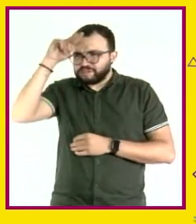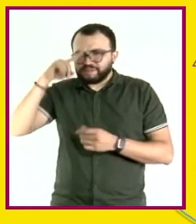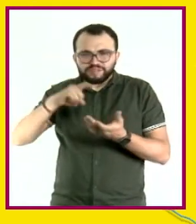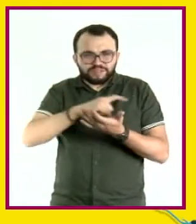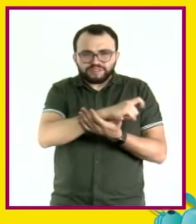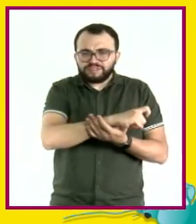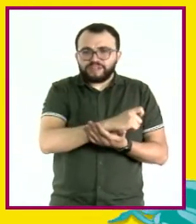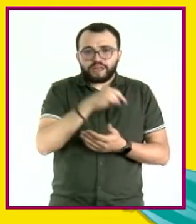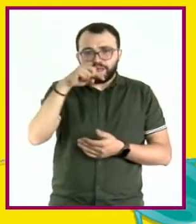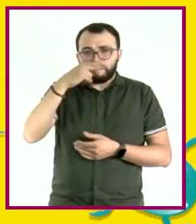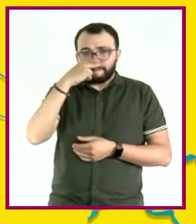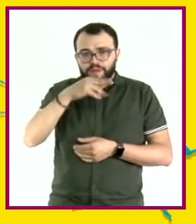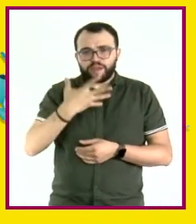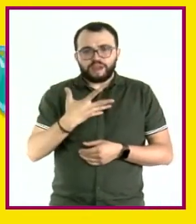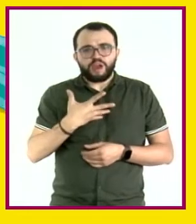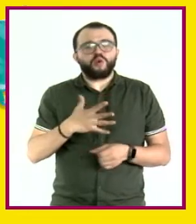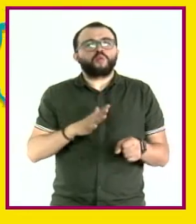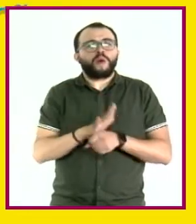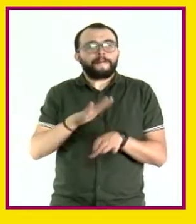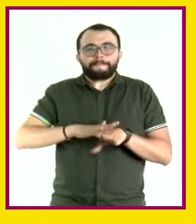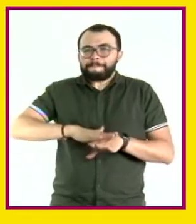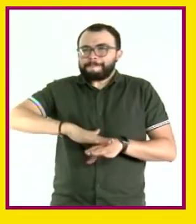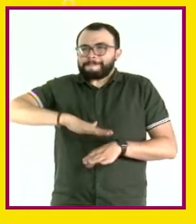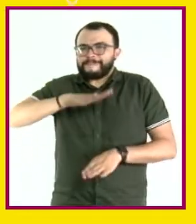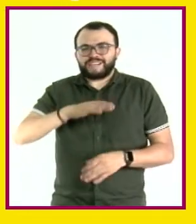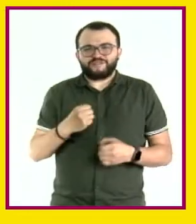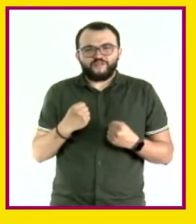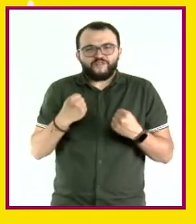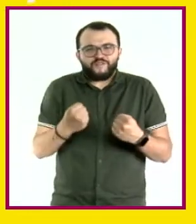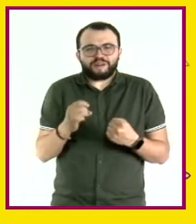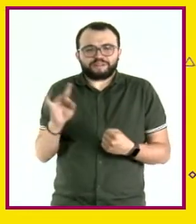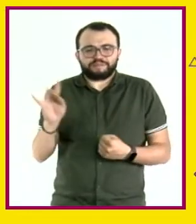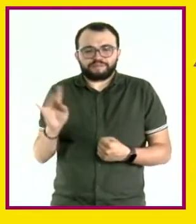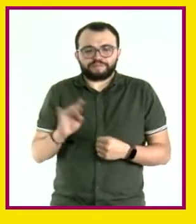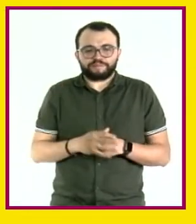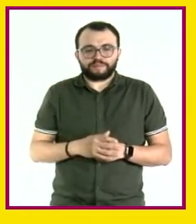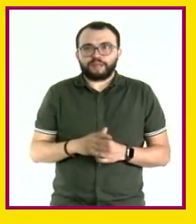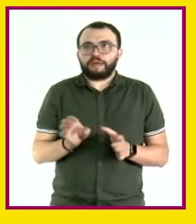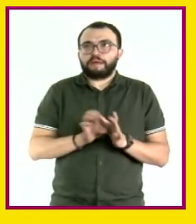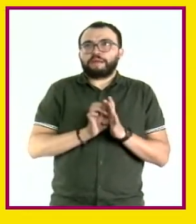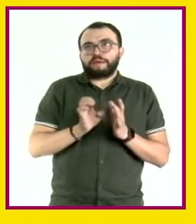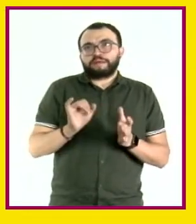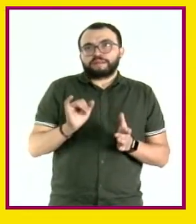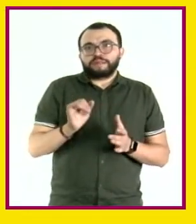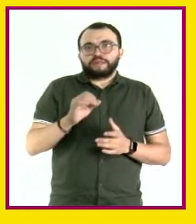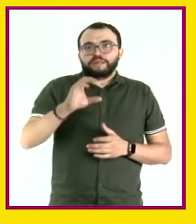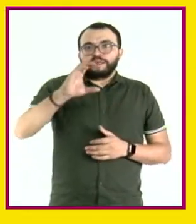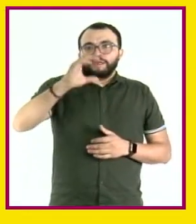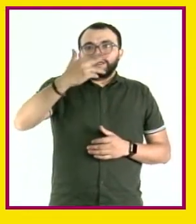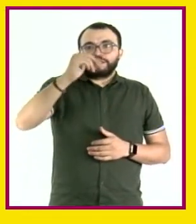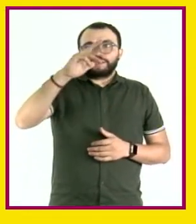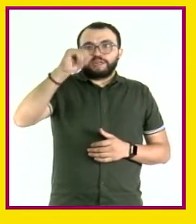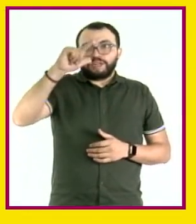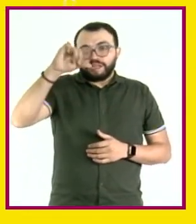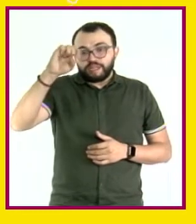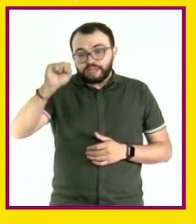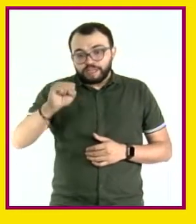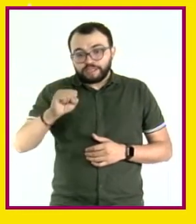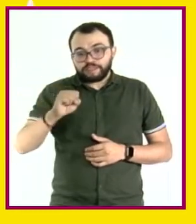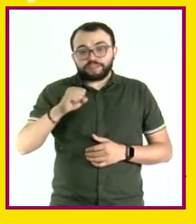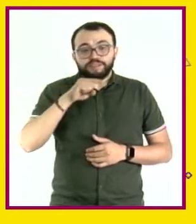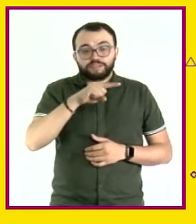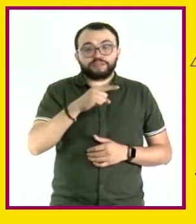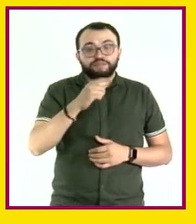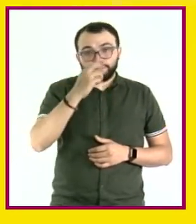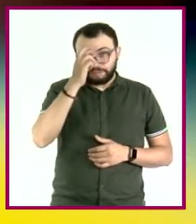nutricional? Por supuesto. Los boquerones y los charales son reconocidos, además de ser una buena fuente